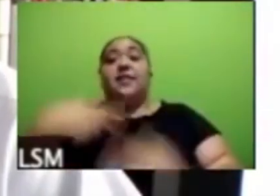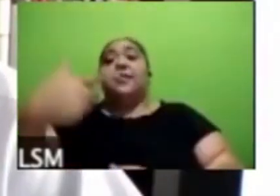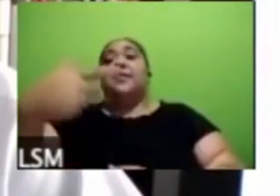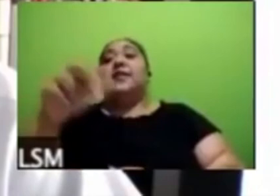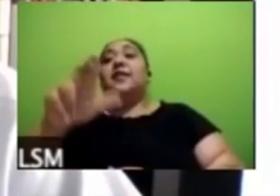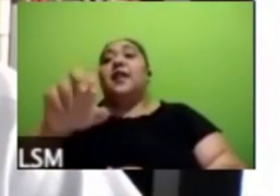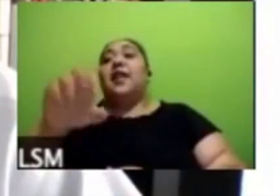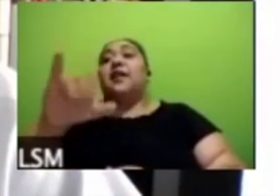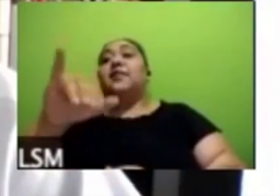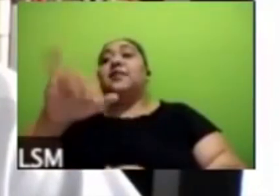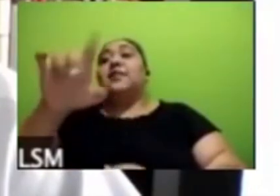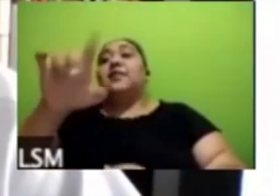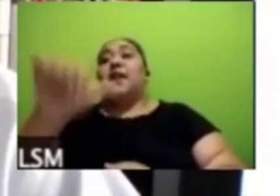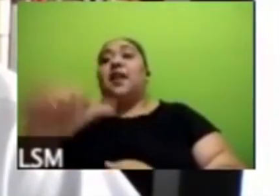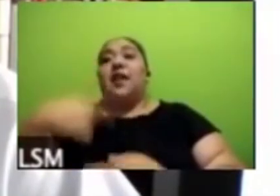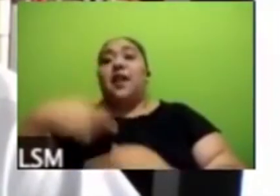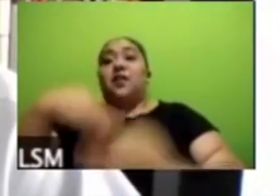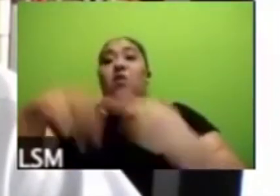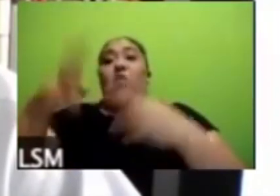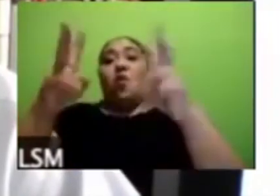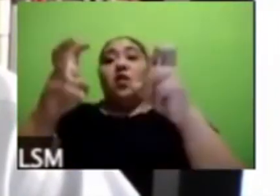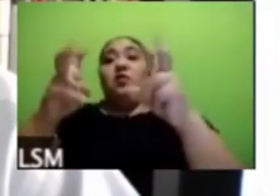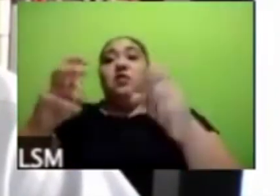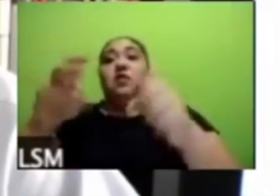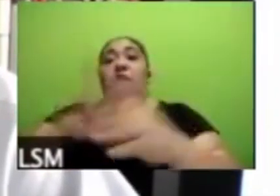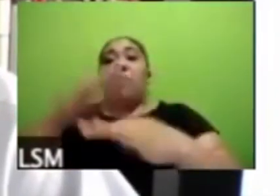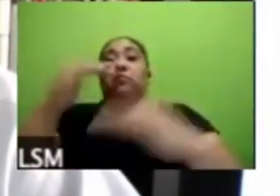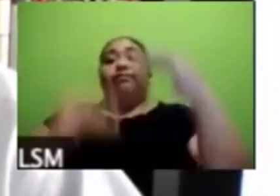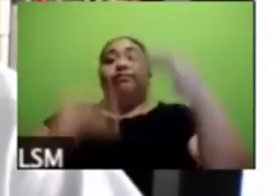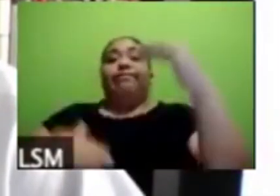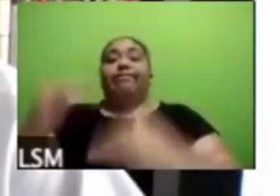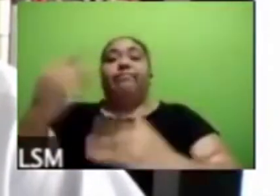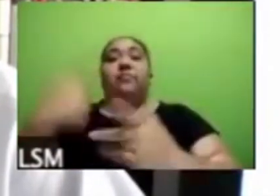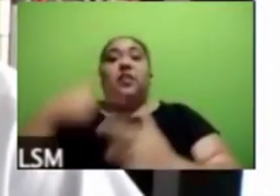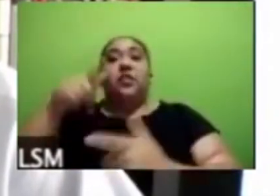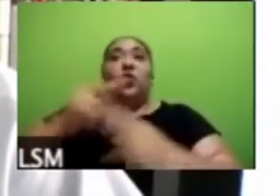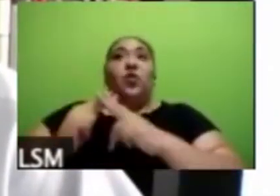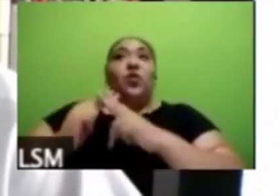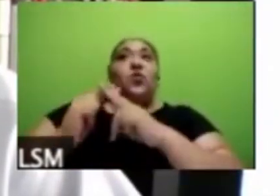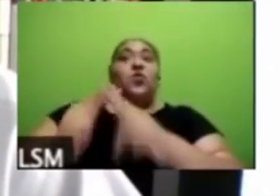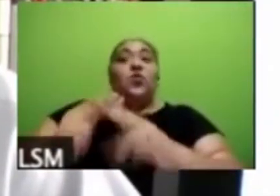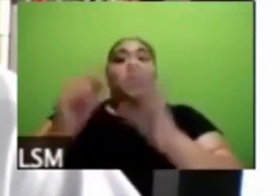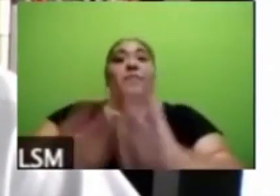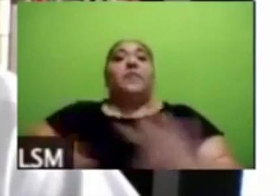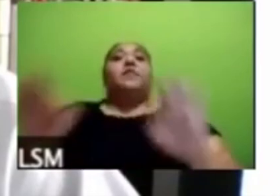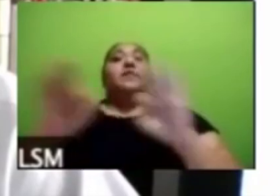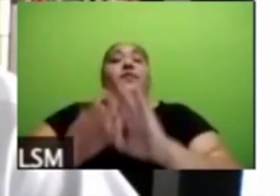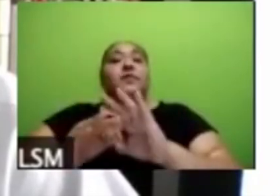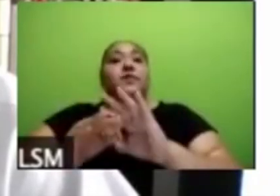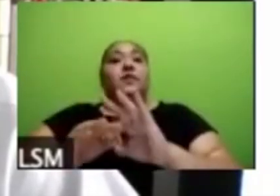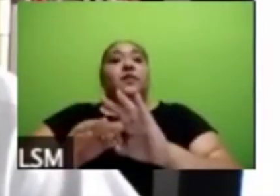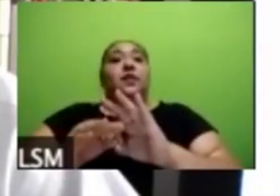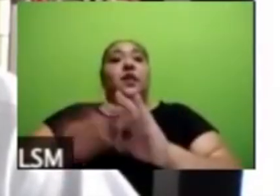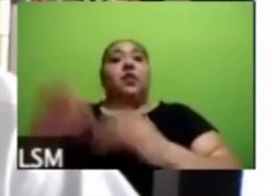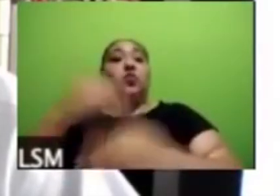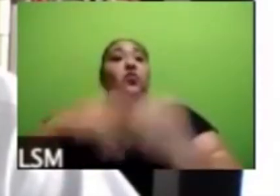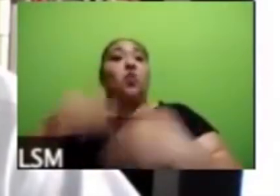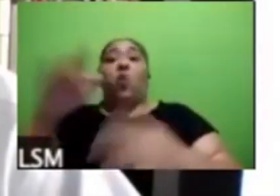desigualdad también es uno de las prioridades por delante en todos los sentidos no solo económica